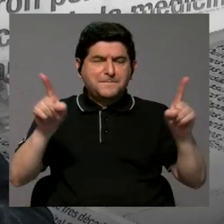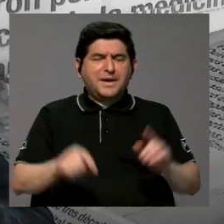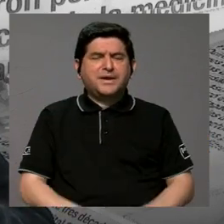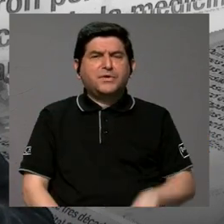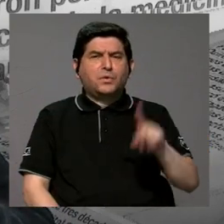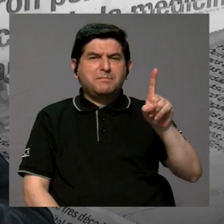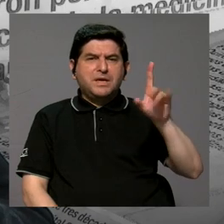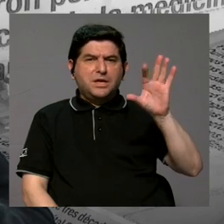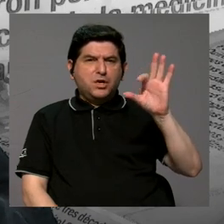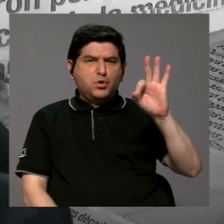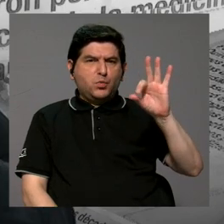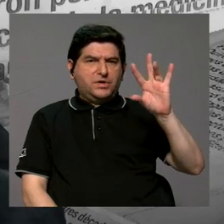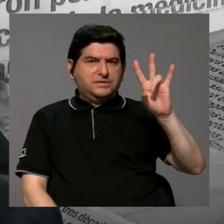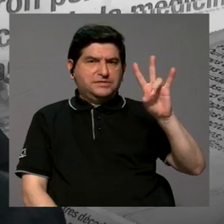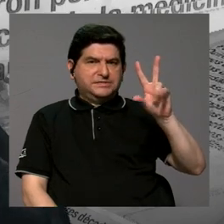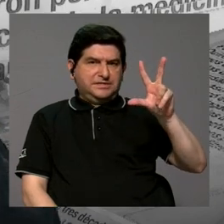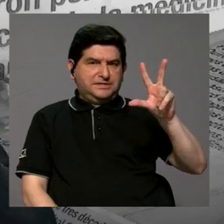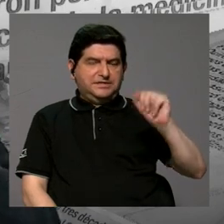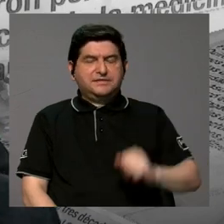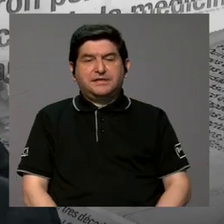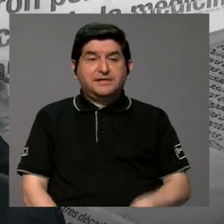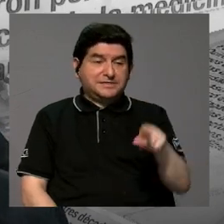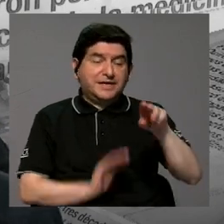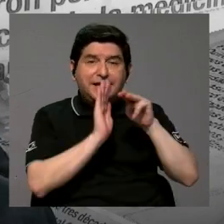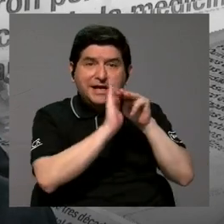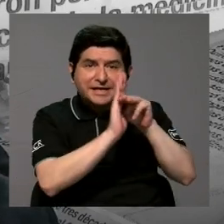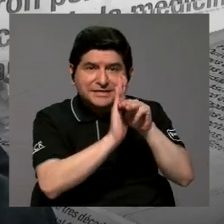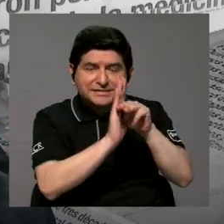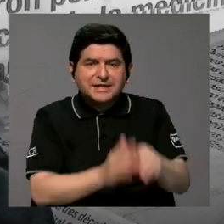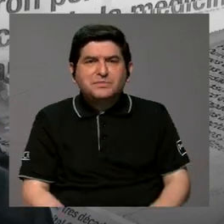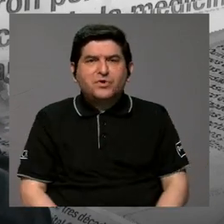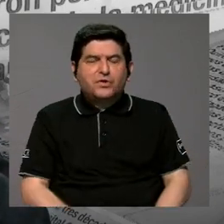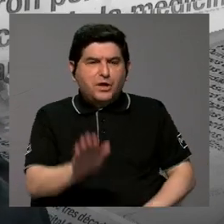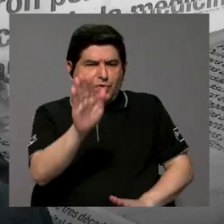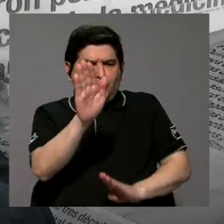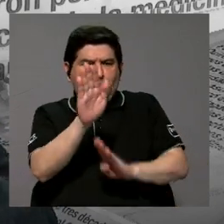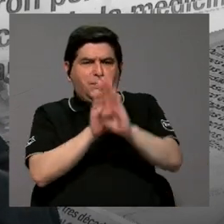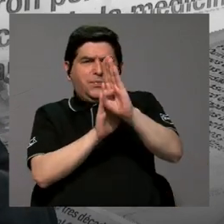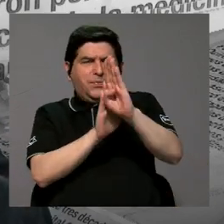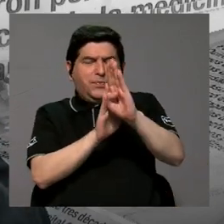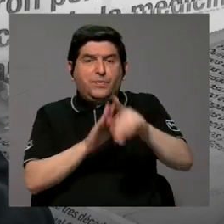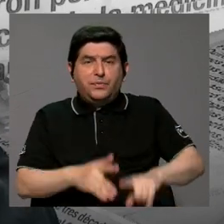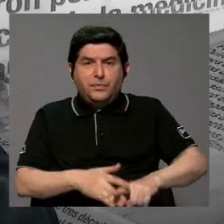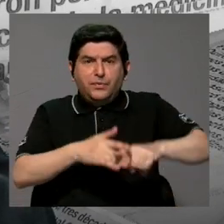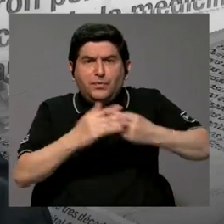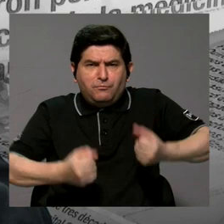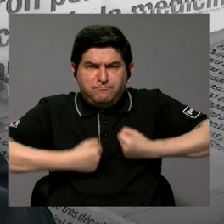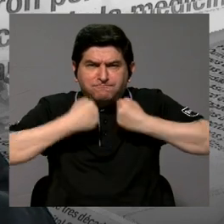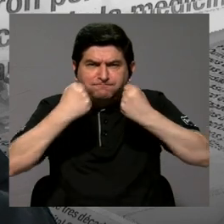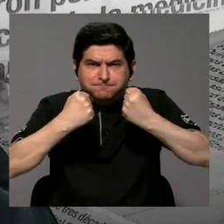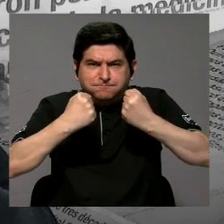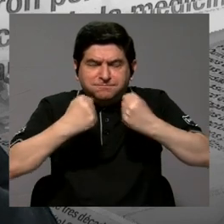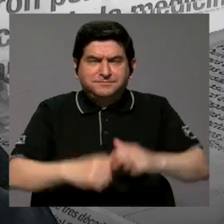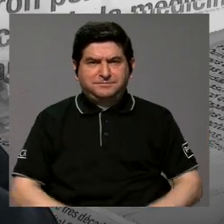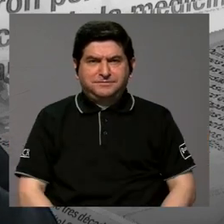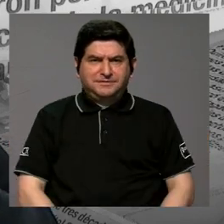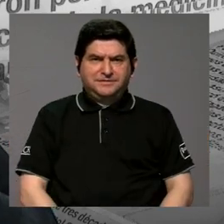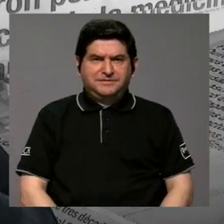del 73 es el modelo que viene a darle un desarrollo y un despegue y con esto